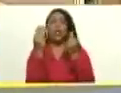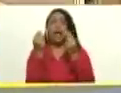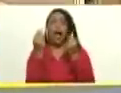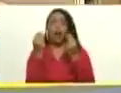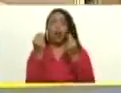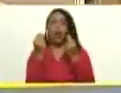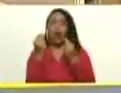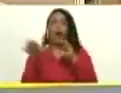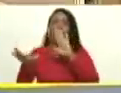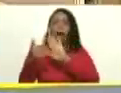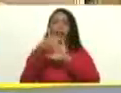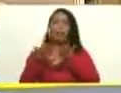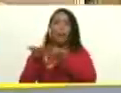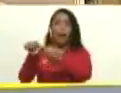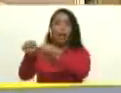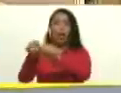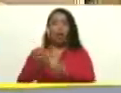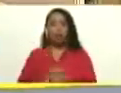antiimperialistas.